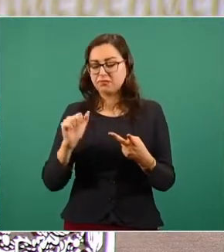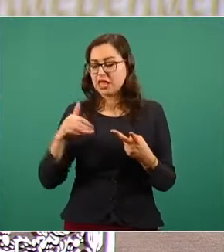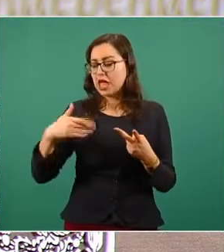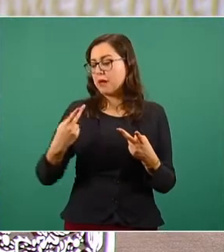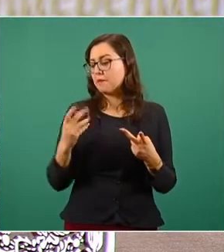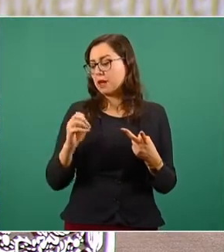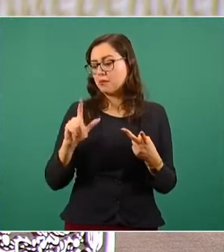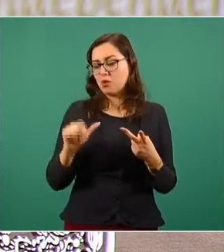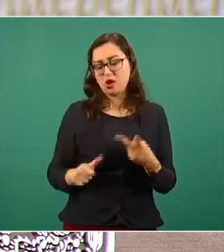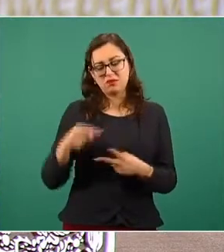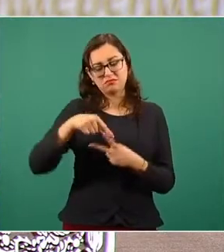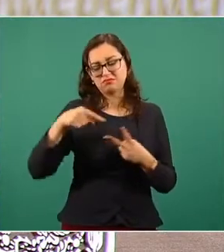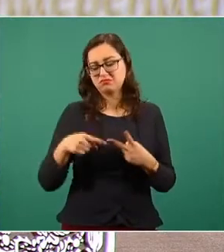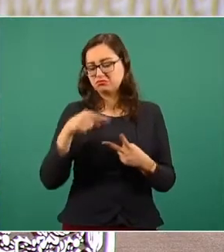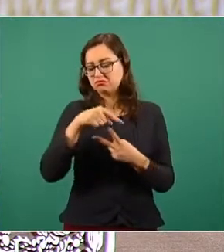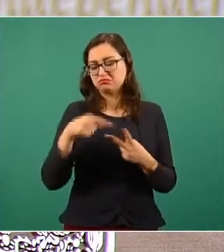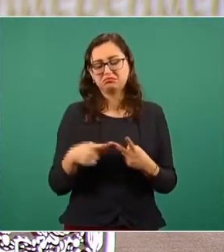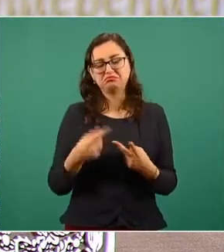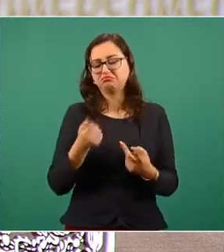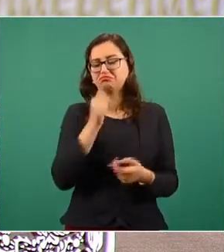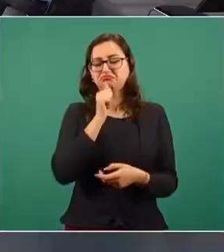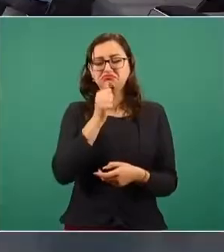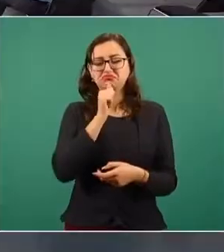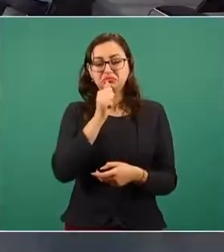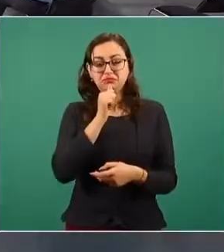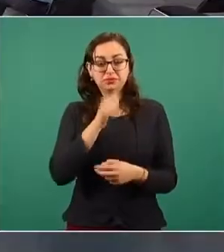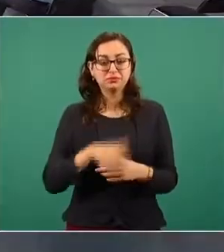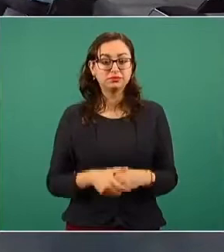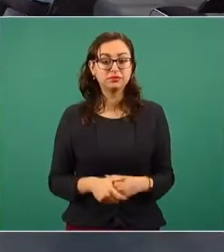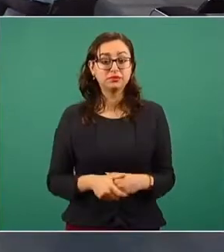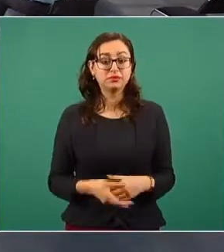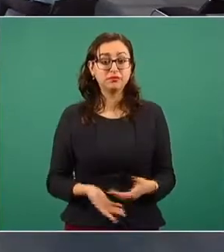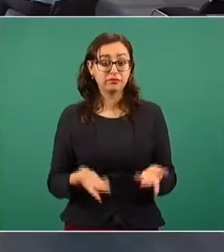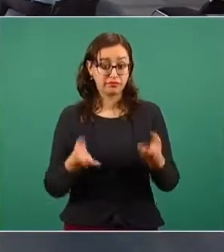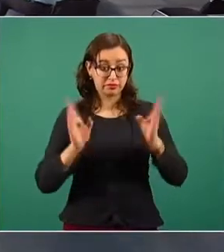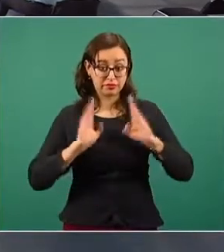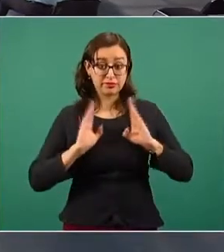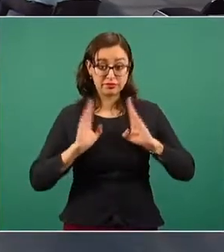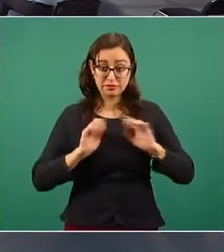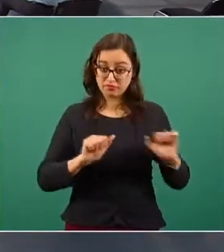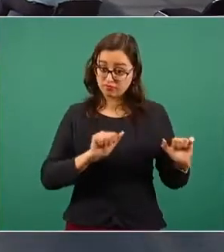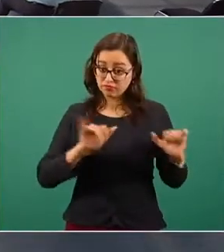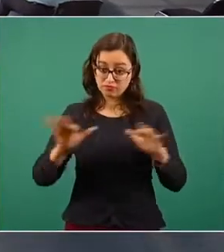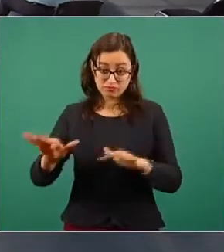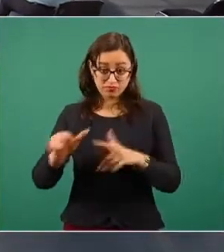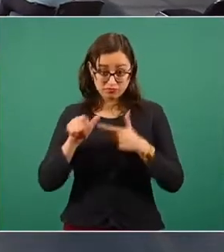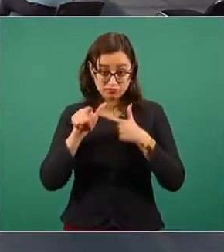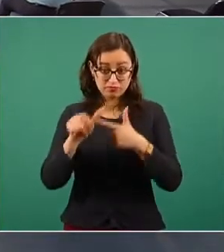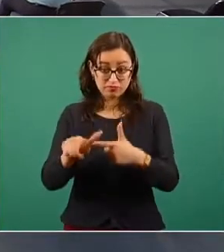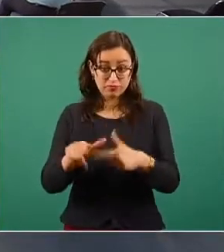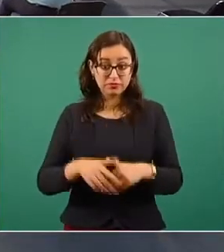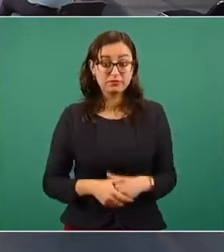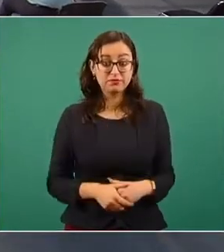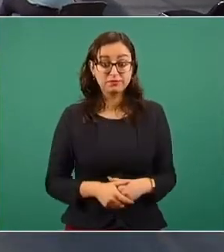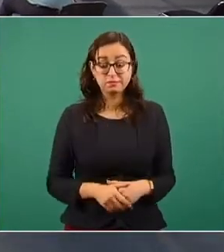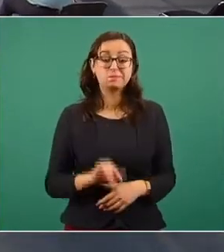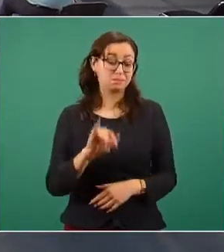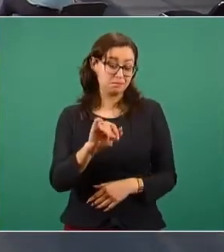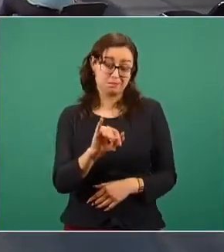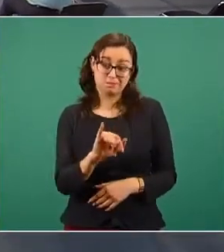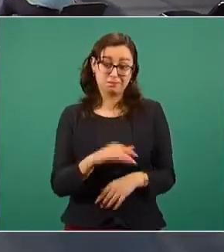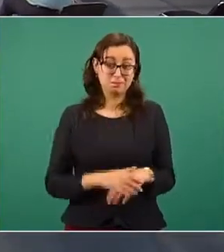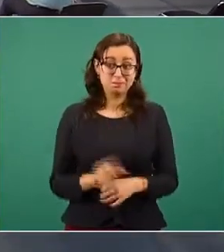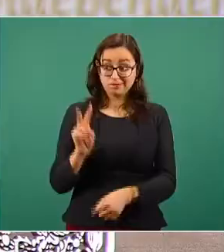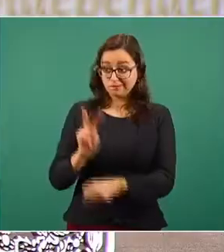la amapola y de los opioides. ¿Continuarán los operativos del Ejército en esa zona? Mira, tenemos que tener la regulación